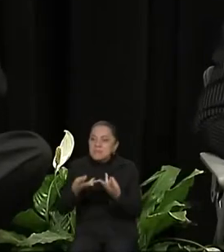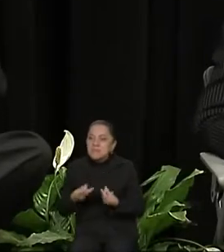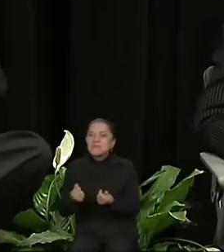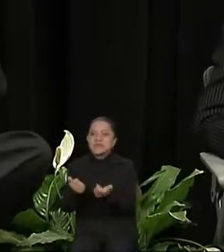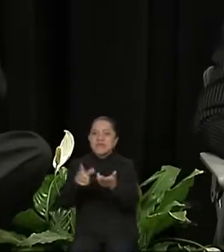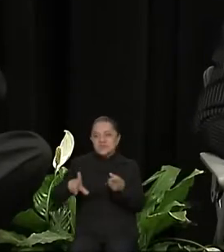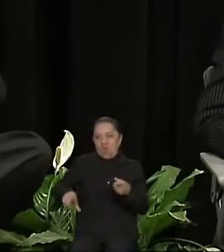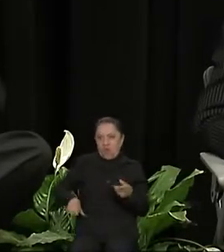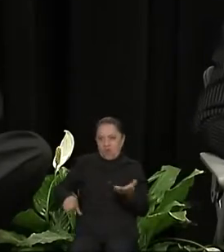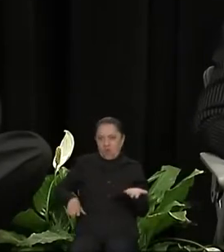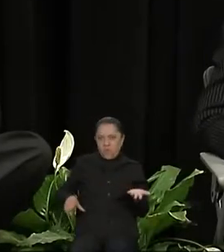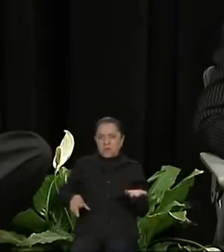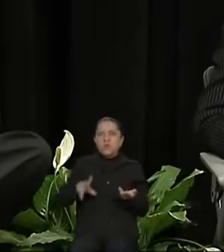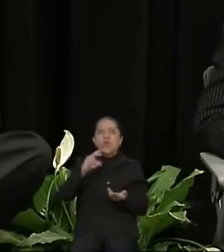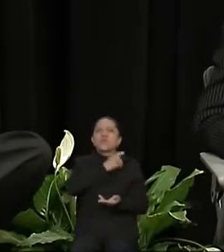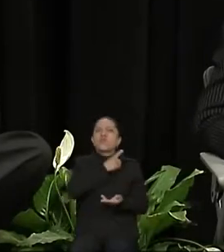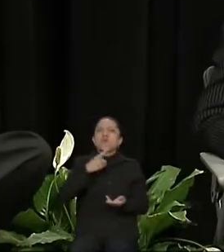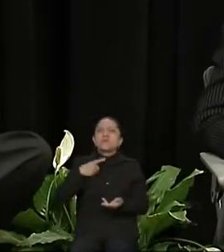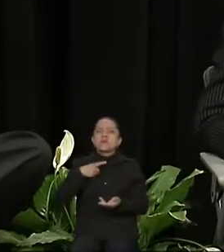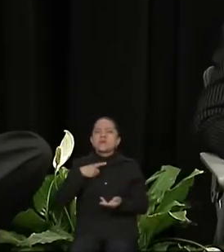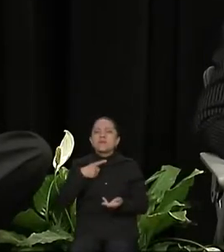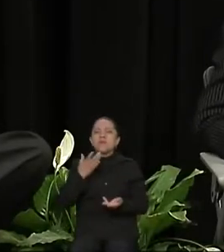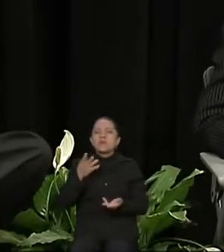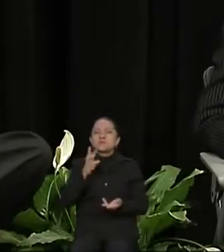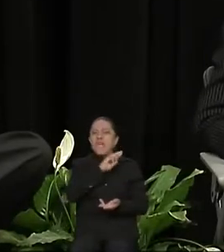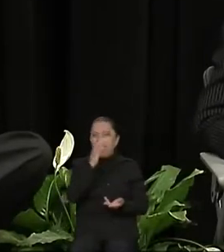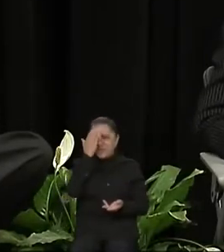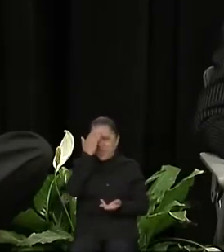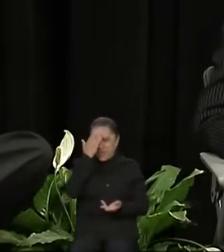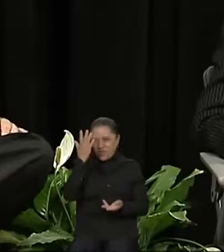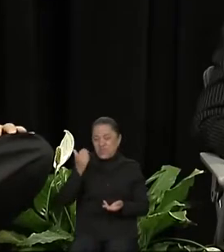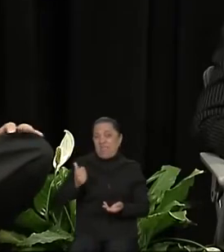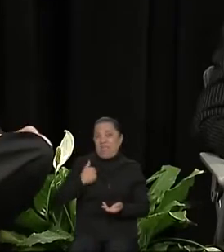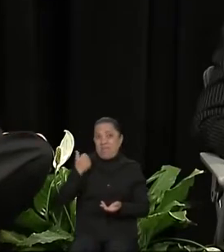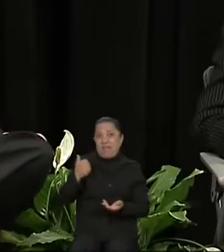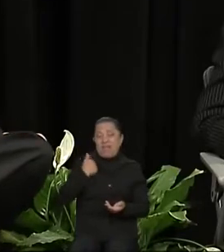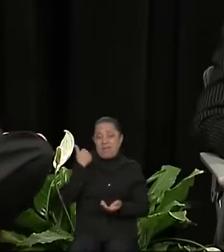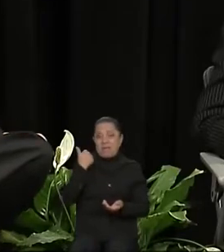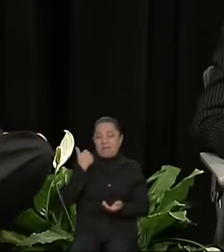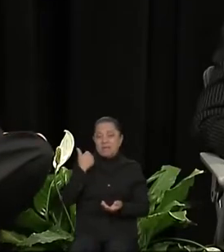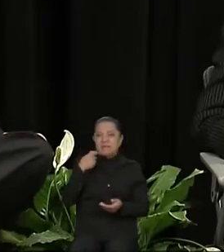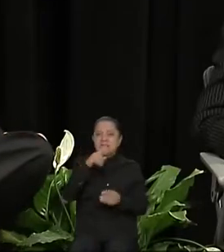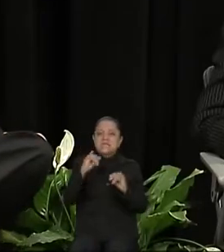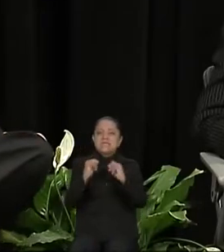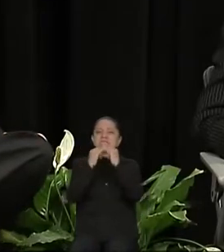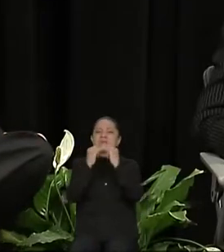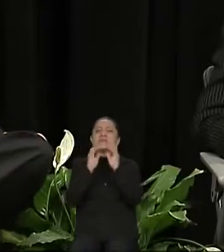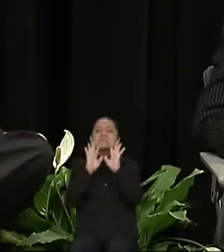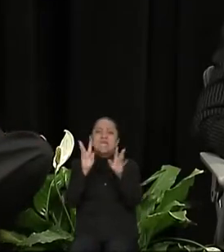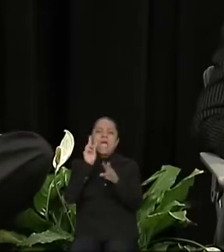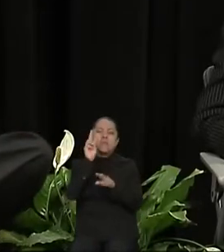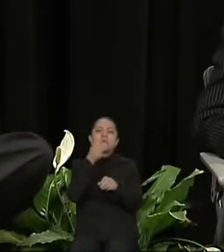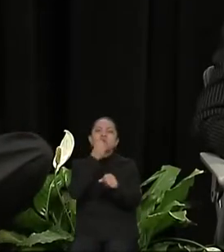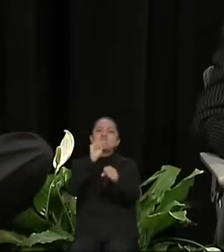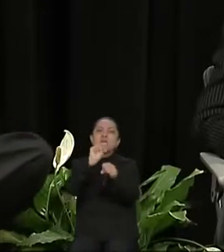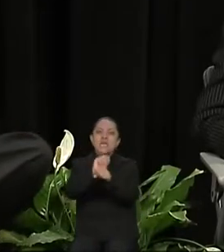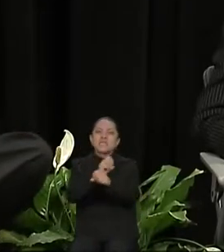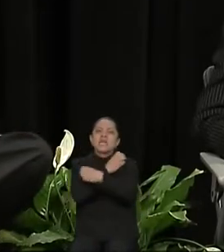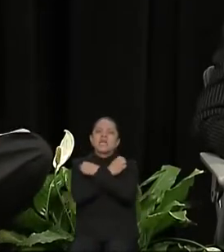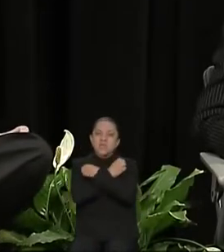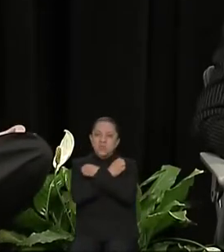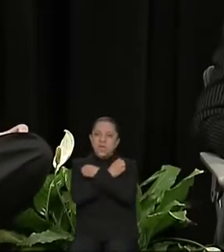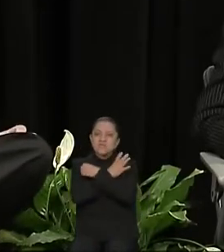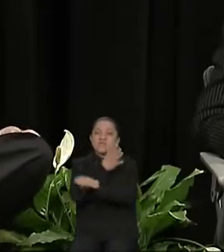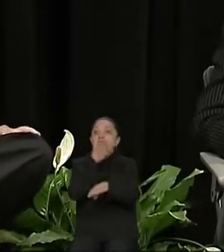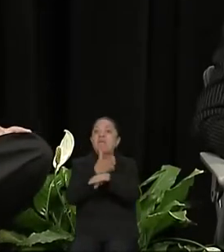abuso en la implementación de la difusión institucional. Lo hemos visto en la Secretaría de Educación y se castiga la capacitación de los maestros. Por